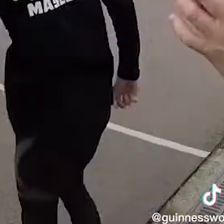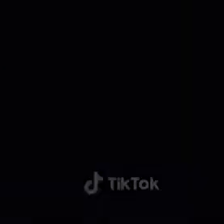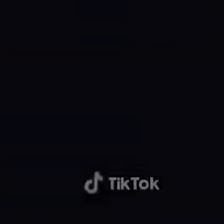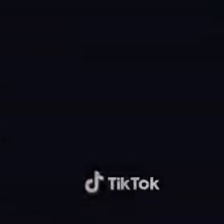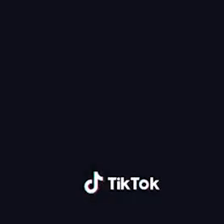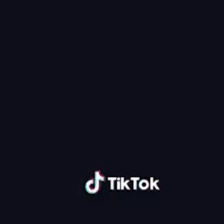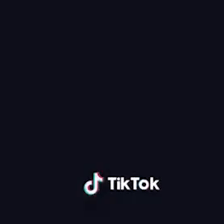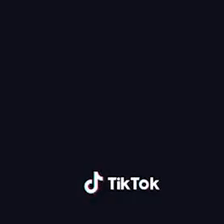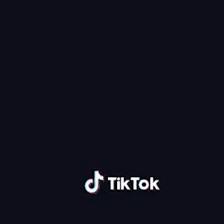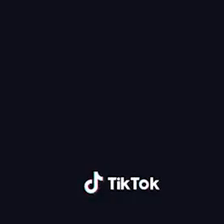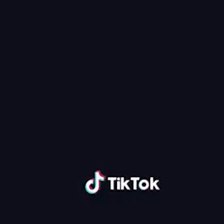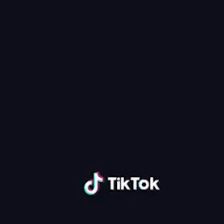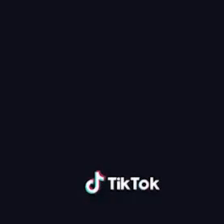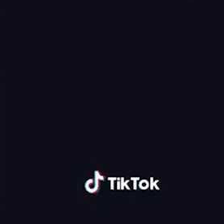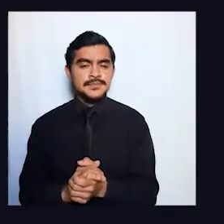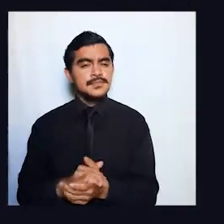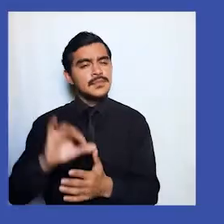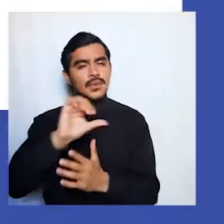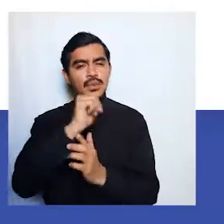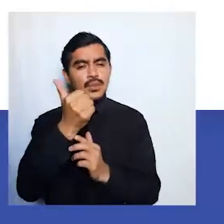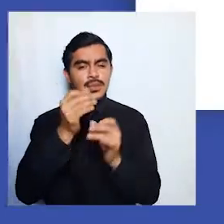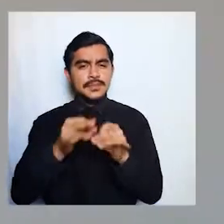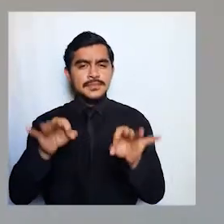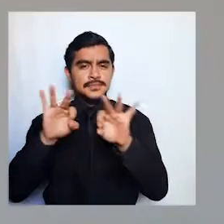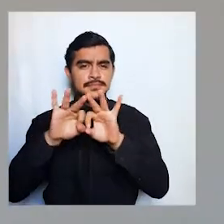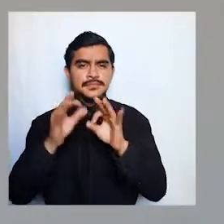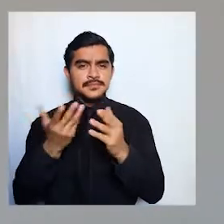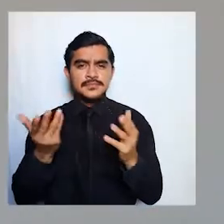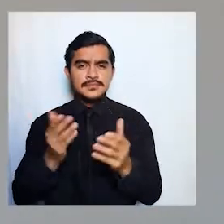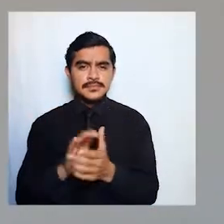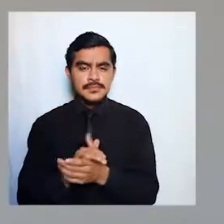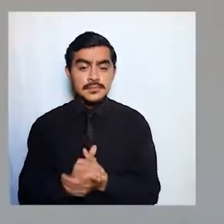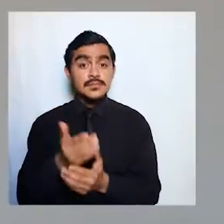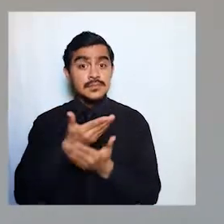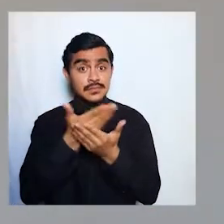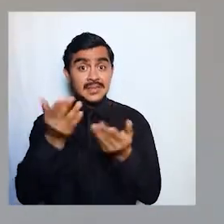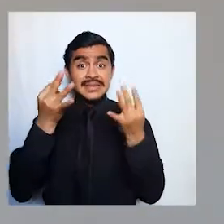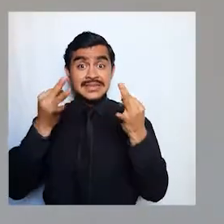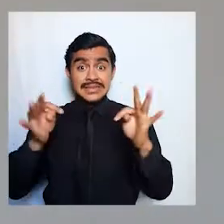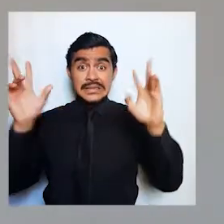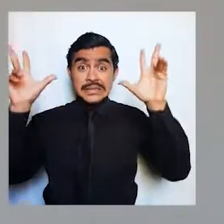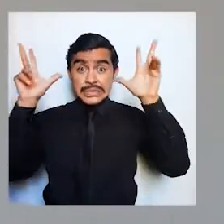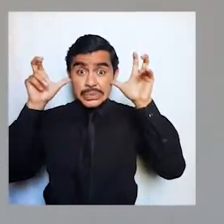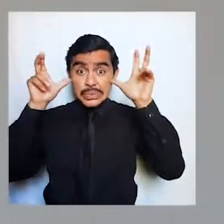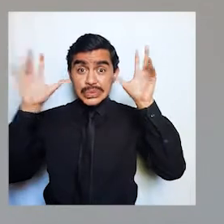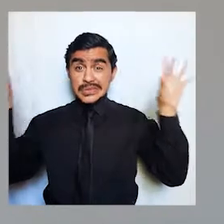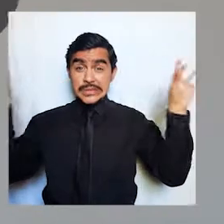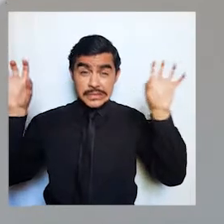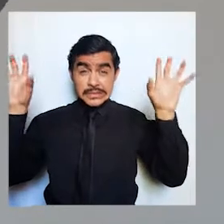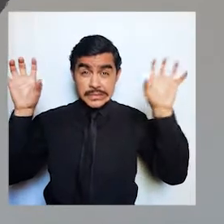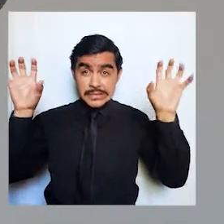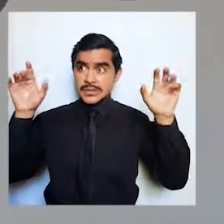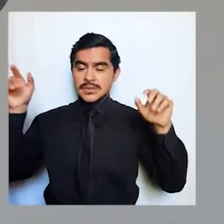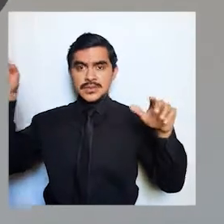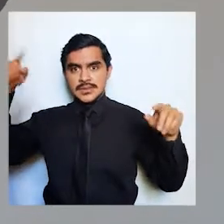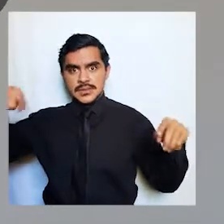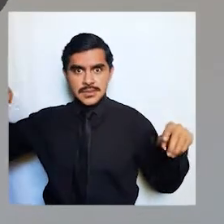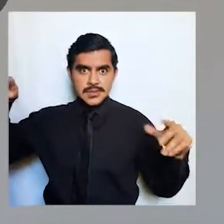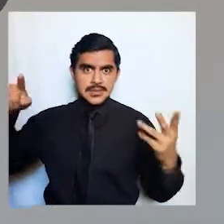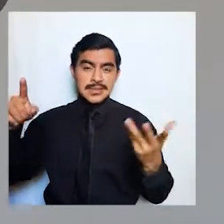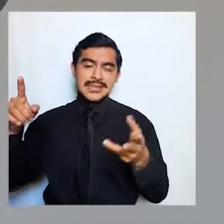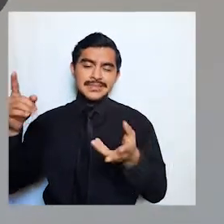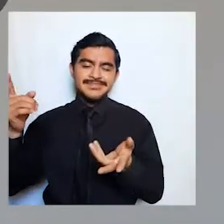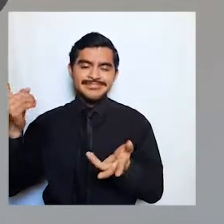en pantalla lo otro importante es tratar que no haya ruido posiblemente se filtren